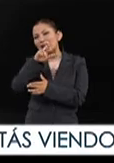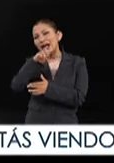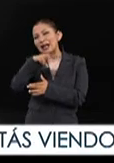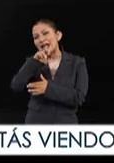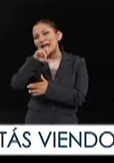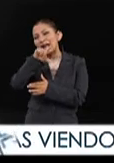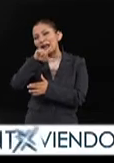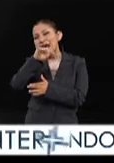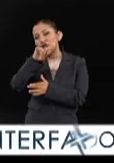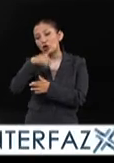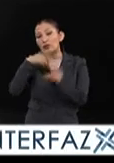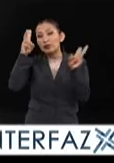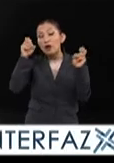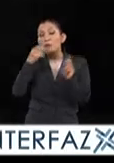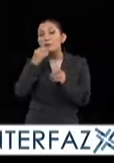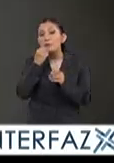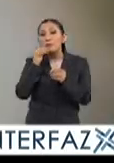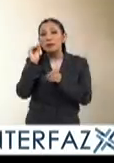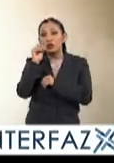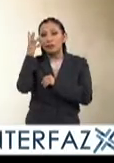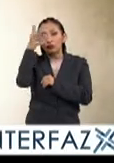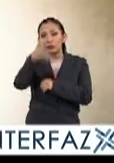Castro que se llama Un beso en tu futuro.